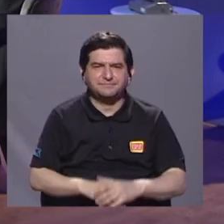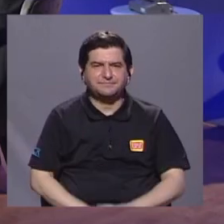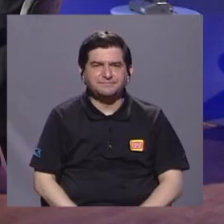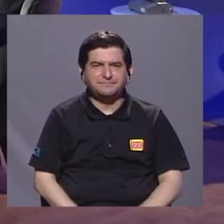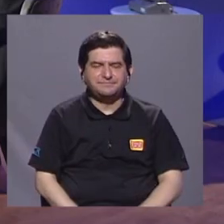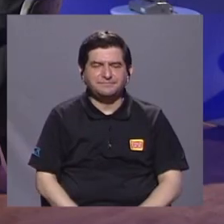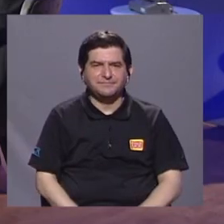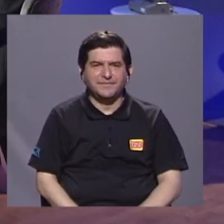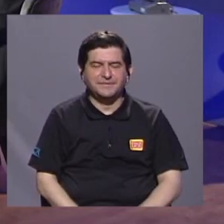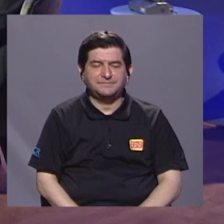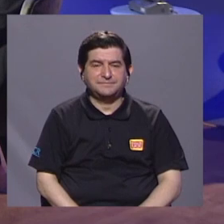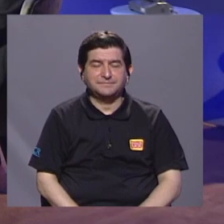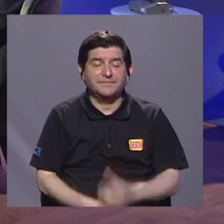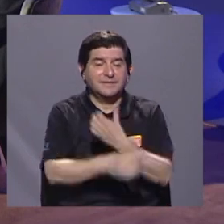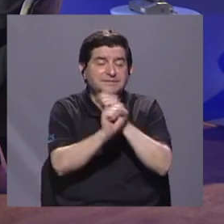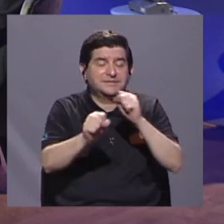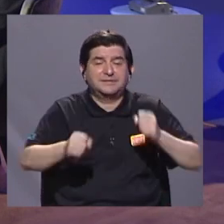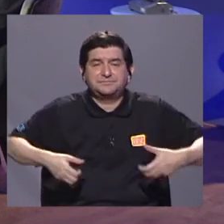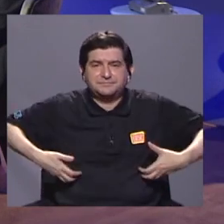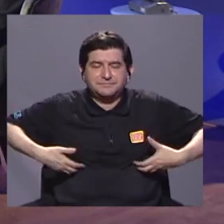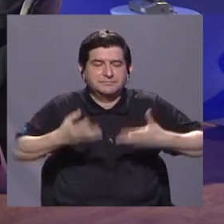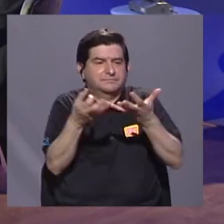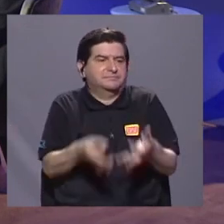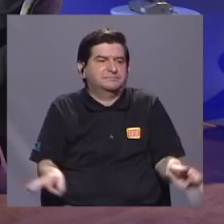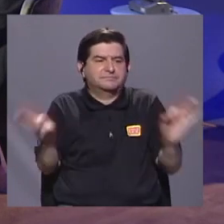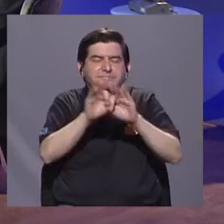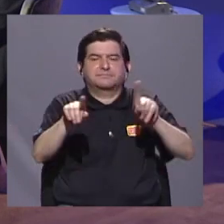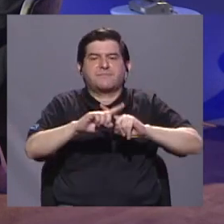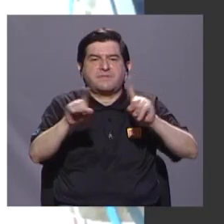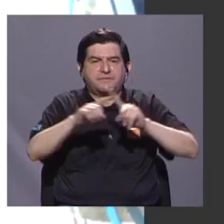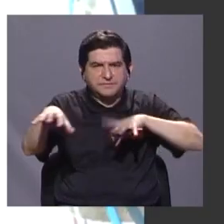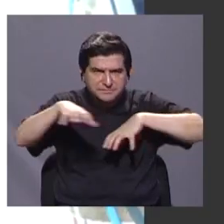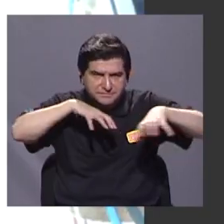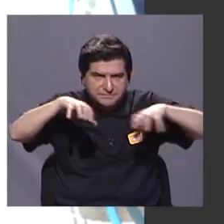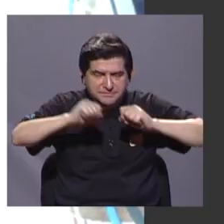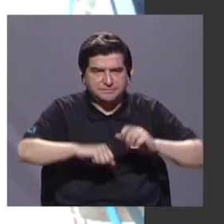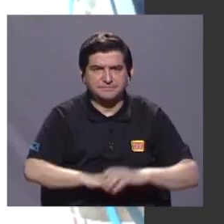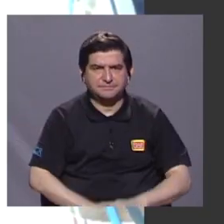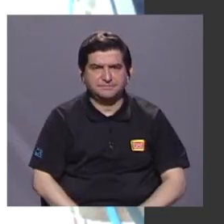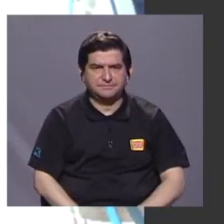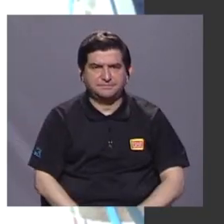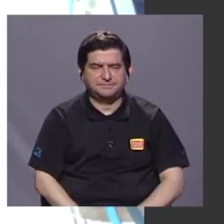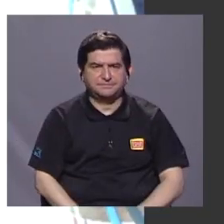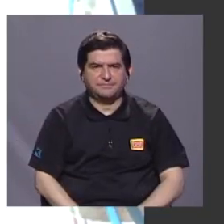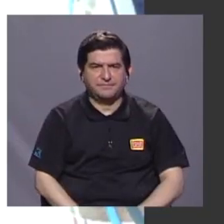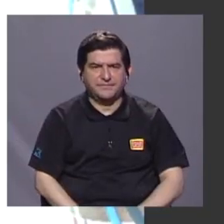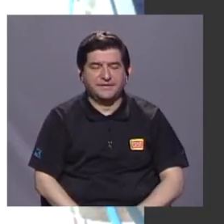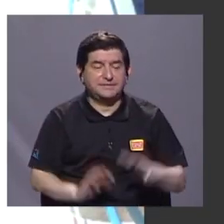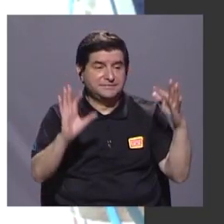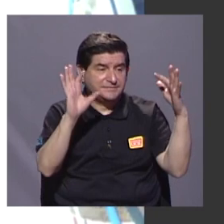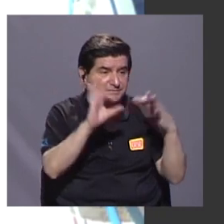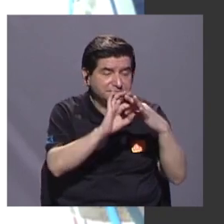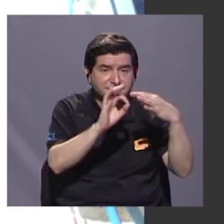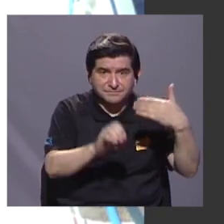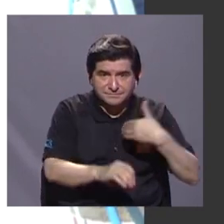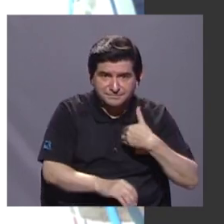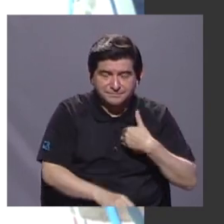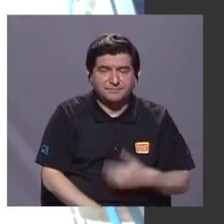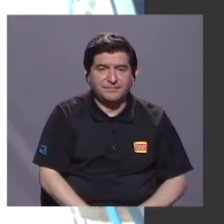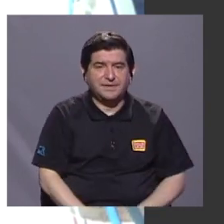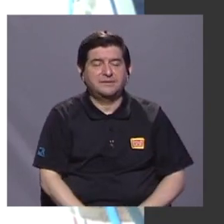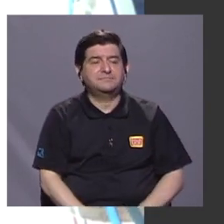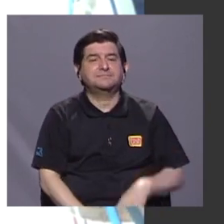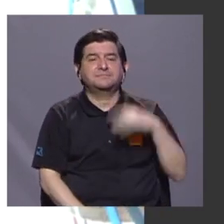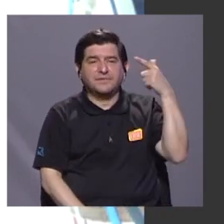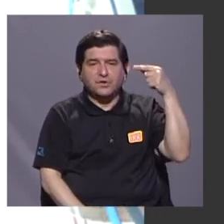Bueno, salvemonos es fundamental en muchas actividades porque es la conexión entre el Estado,